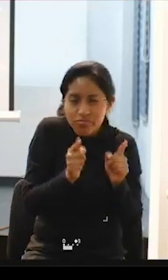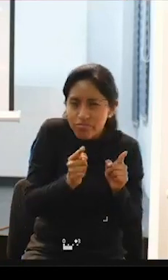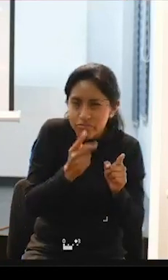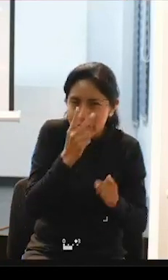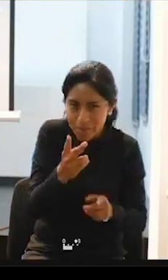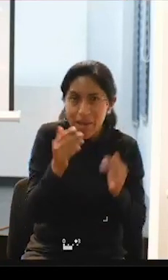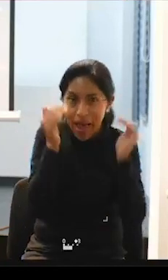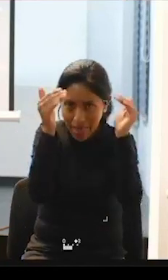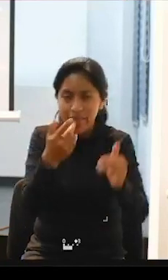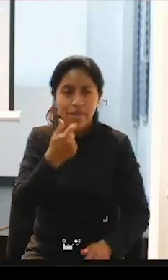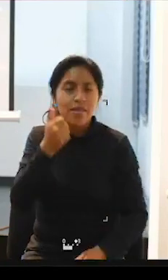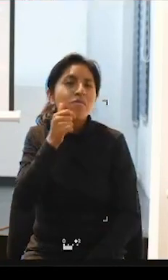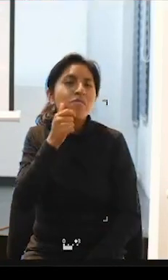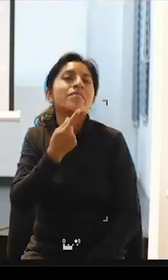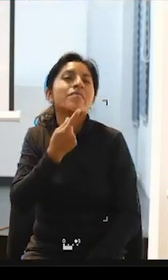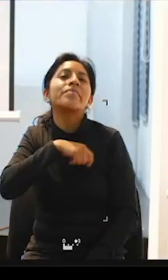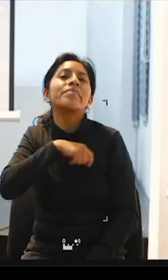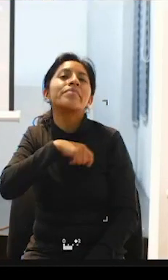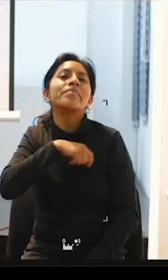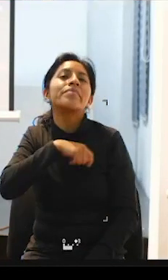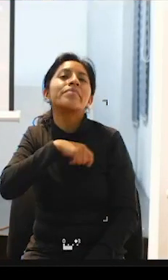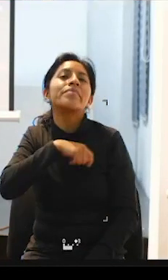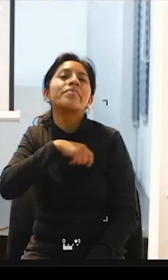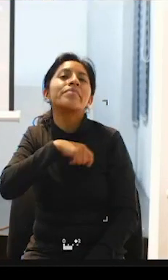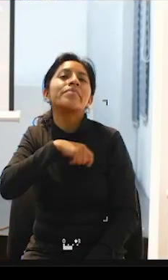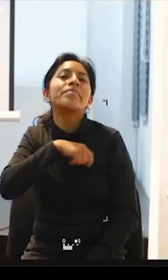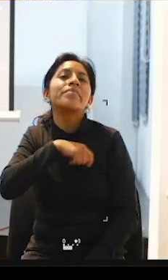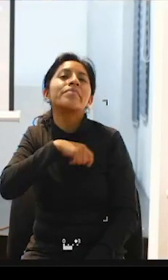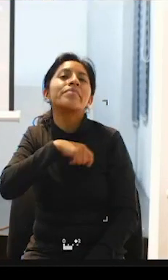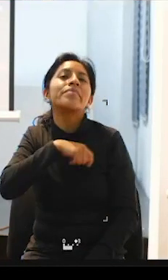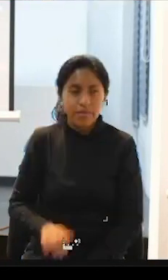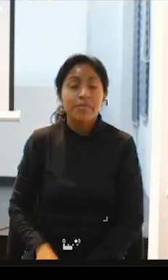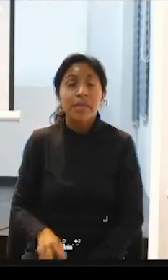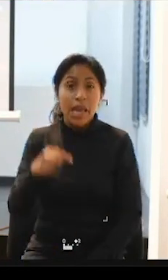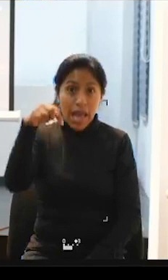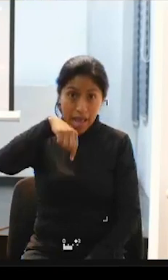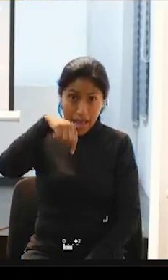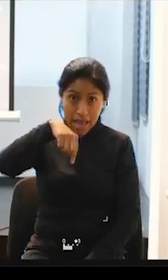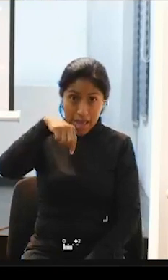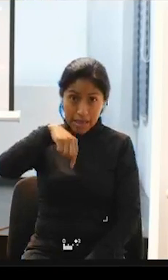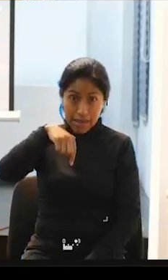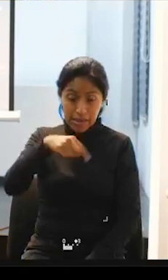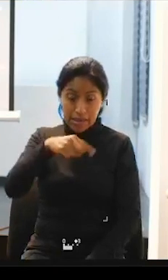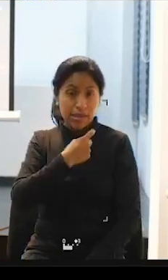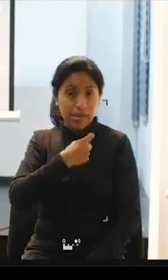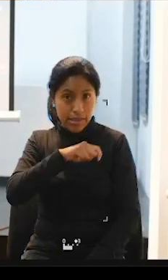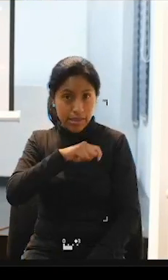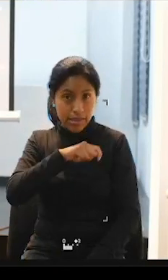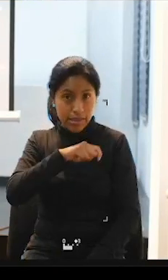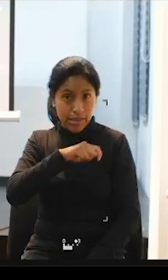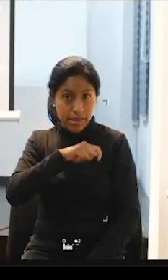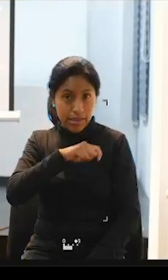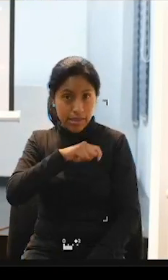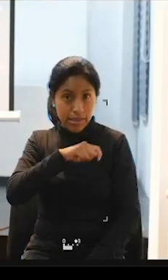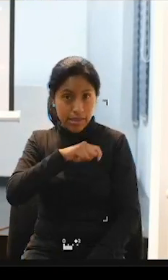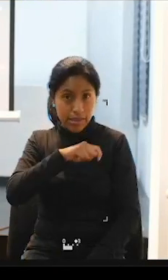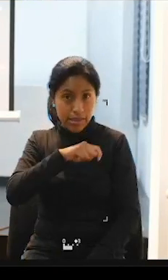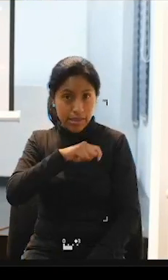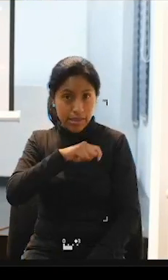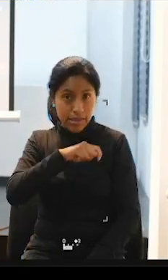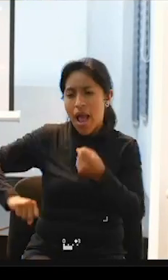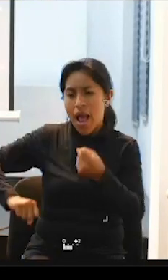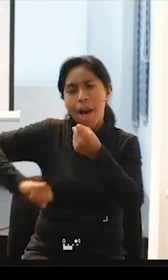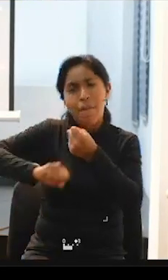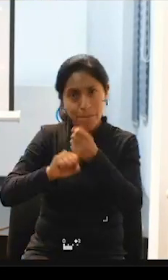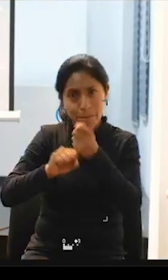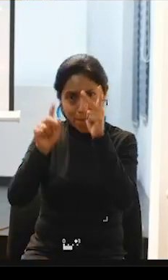Marga vale pues aquí en Barcelona la asistencia personal está es pública está